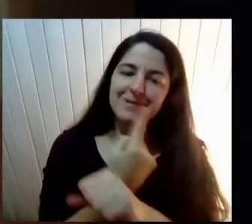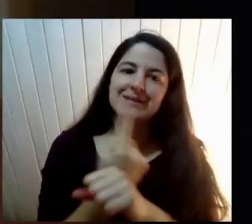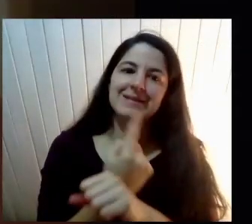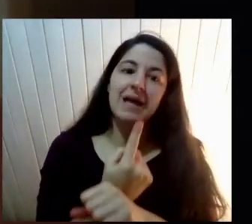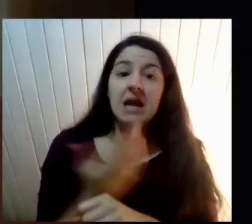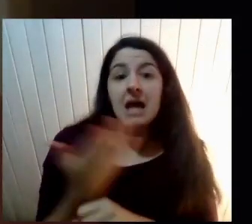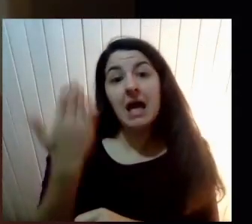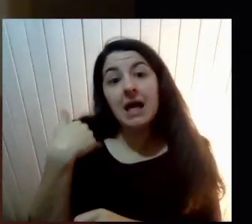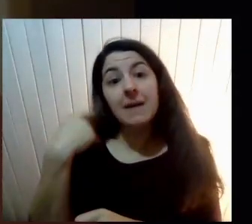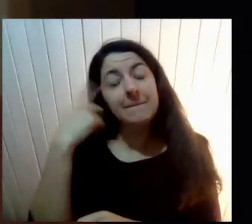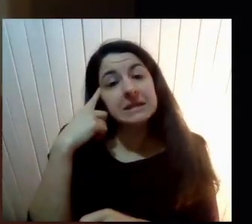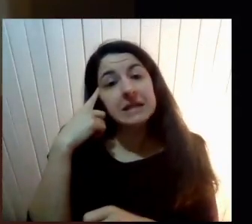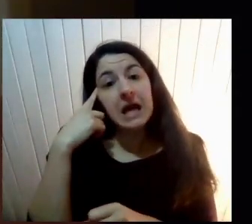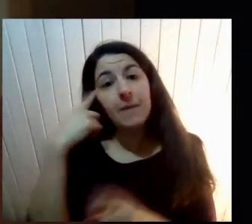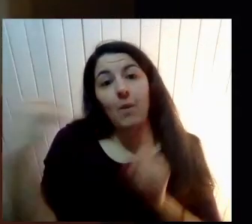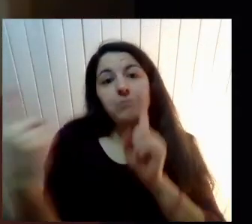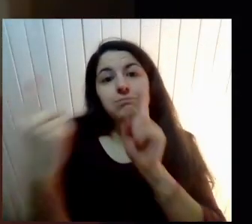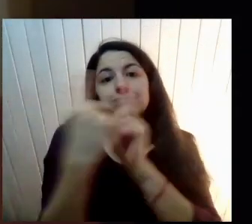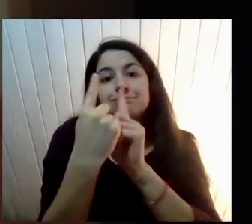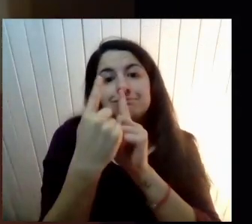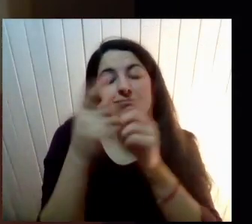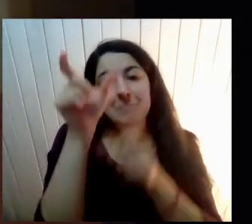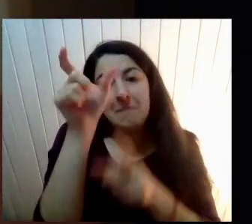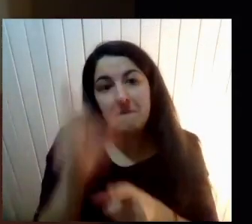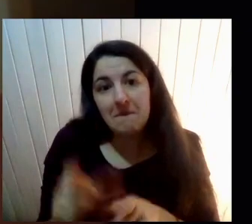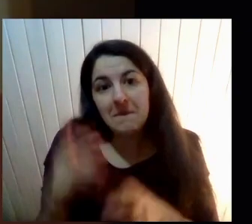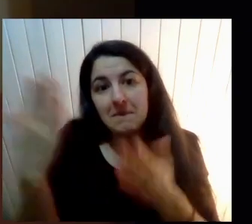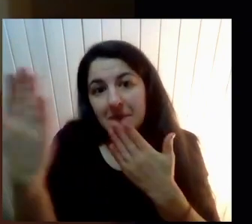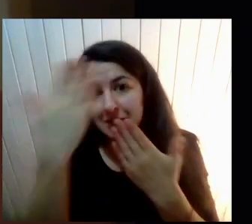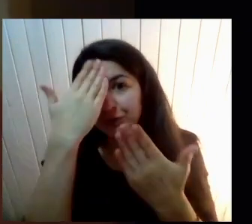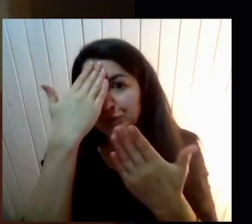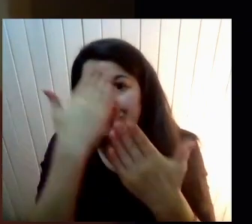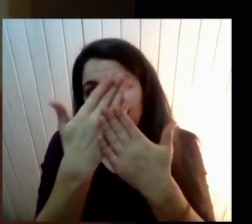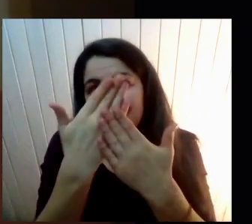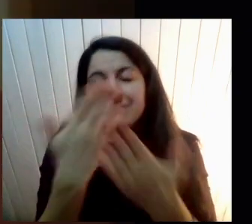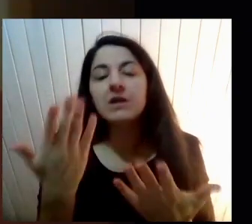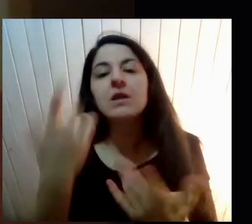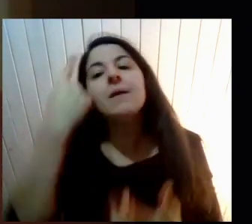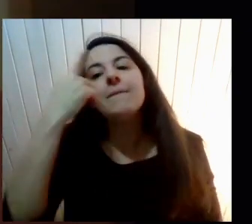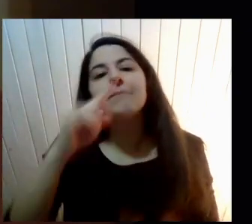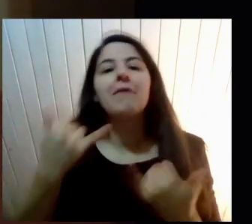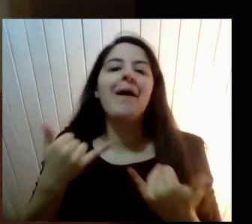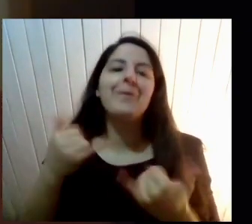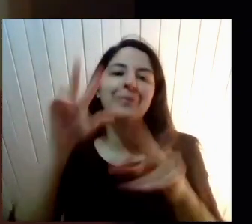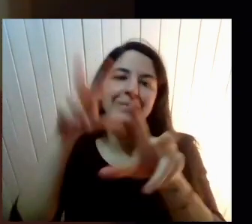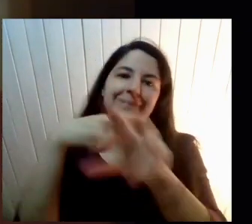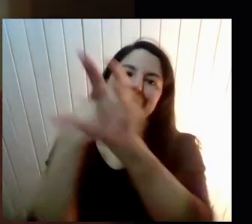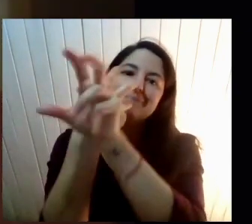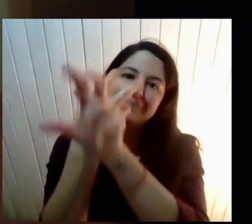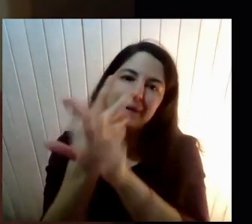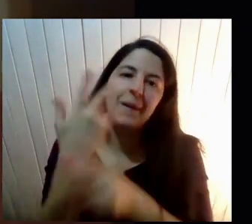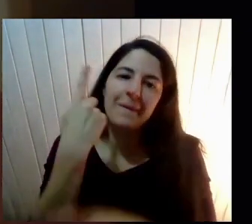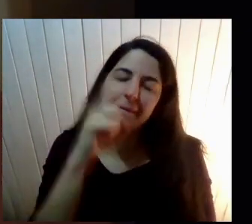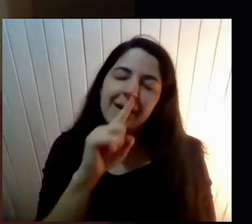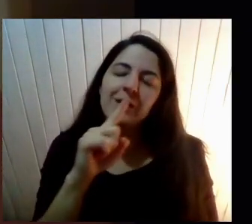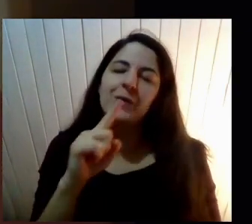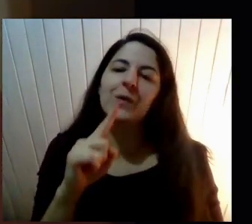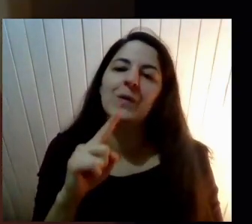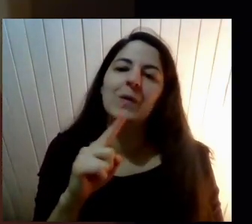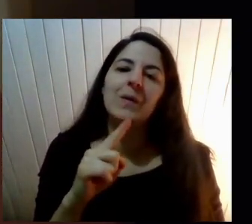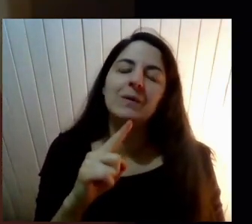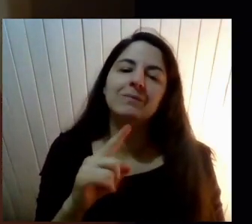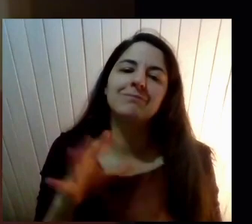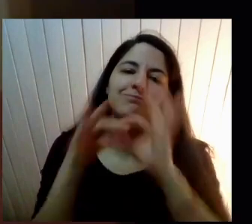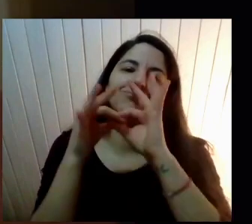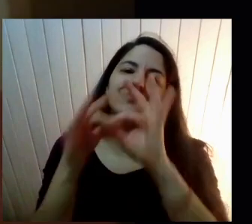¿Cierto? Queríamos Compartir con ella Ahora también Lo estamos haciendo En estos términos Pero siento Que se ha dado Un buen espacio